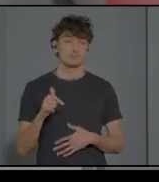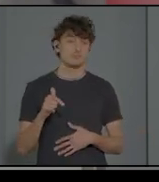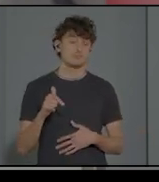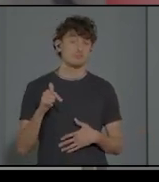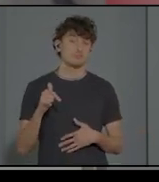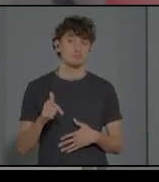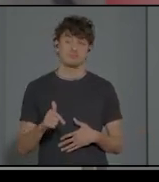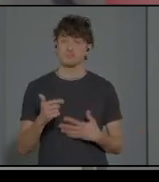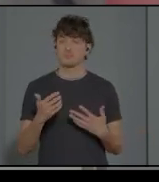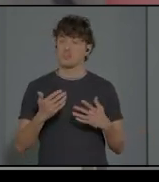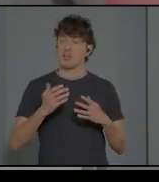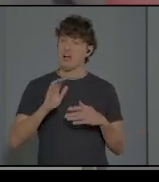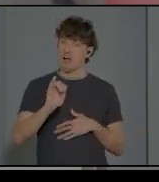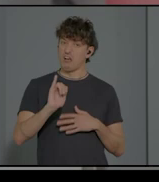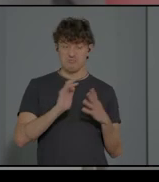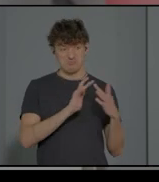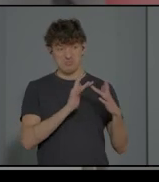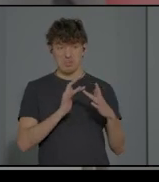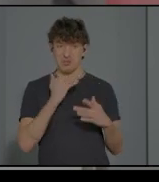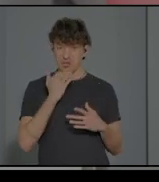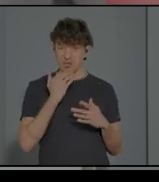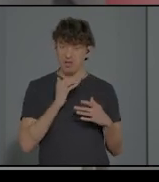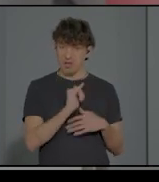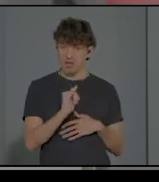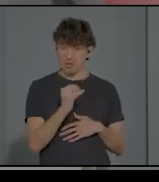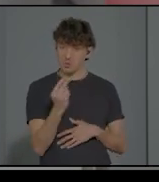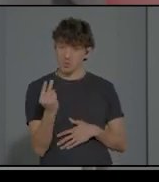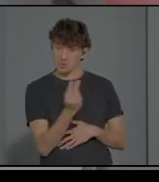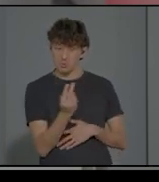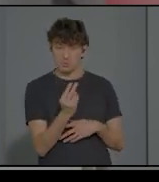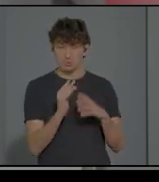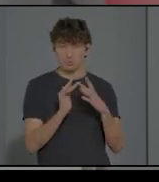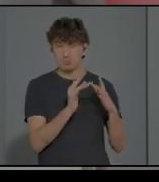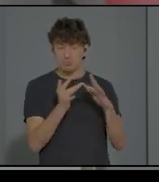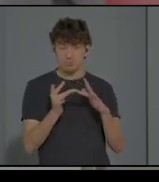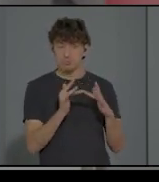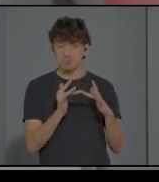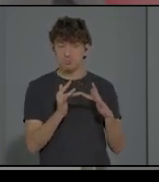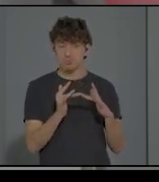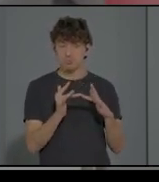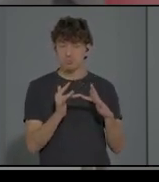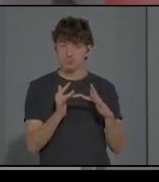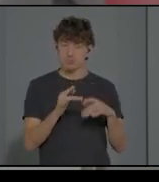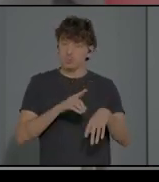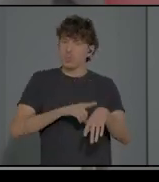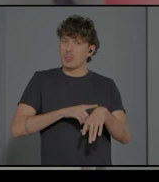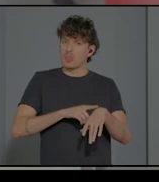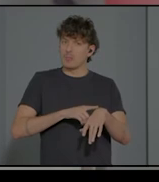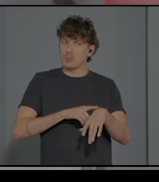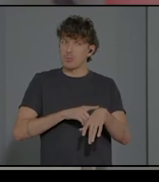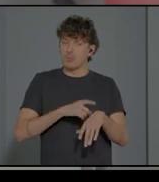relacional entre los dos ha sido un tiempo en que ha permitido construir unas cosas. El padre